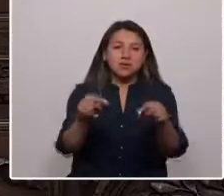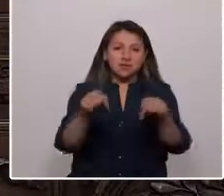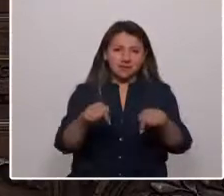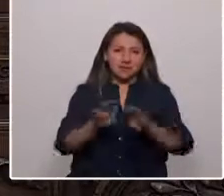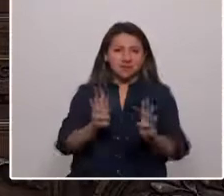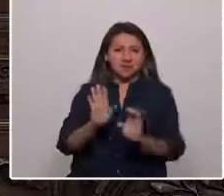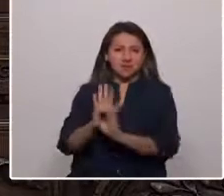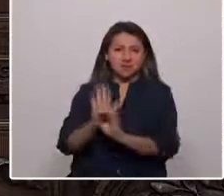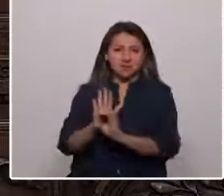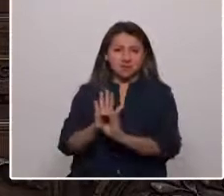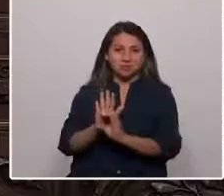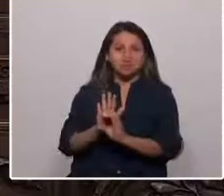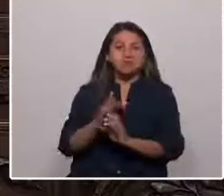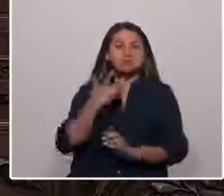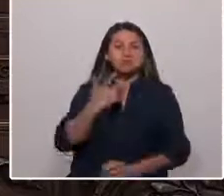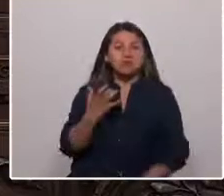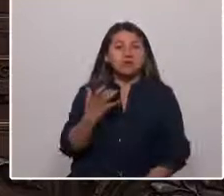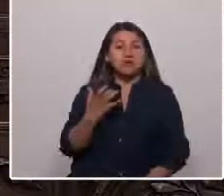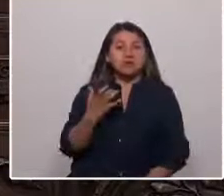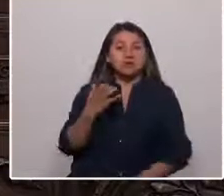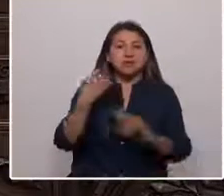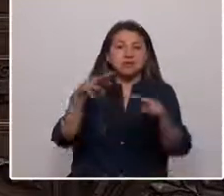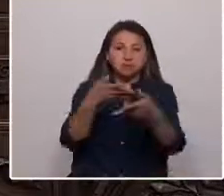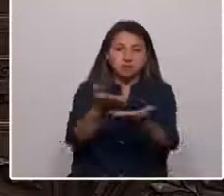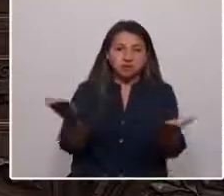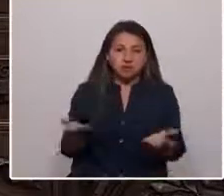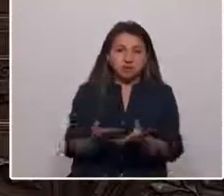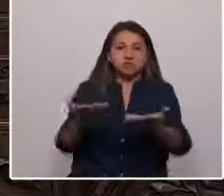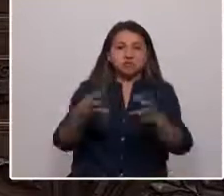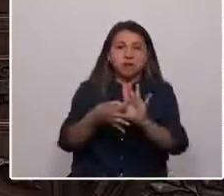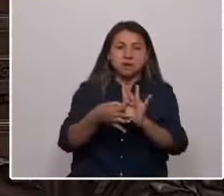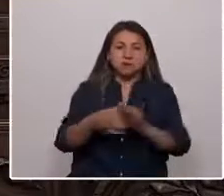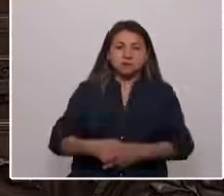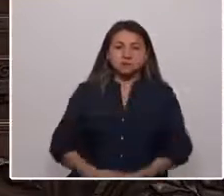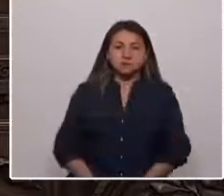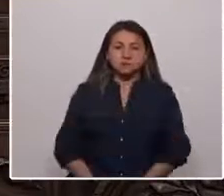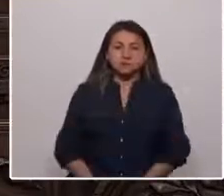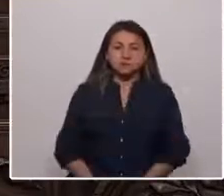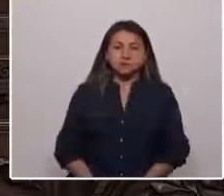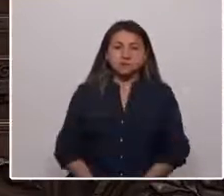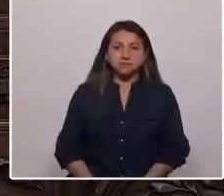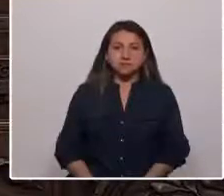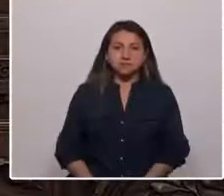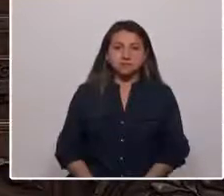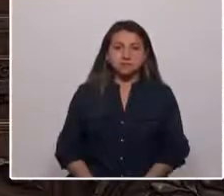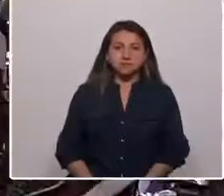convención, porque es de ustedes. Muchas gracias. Aplausos